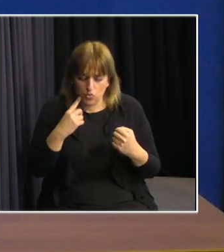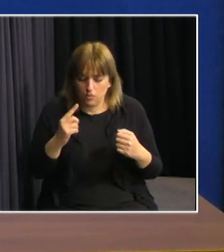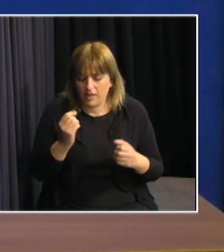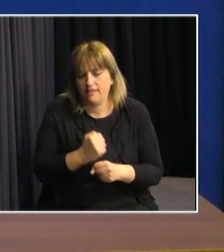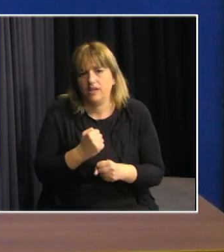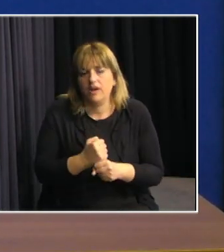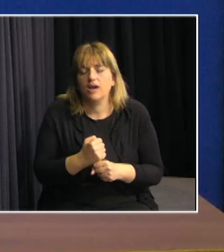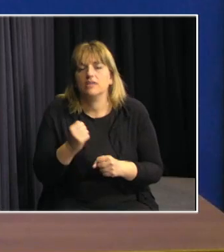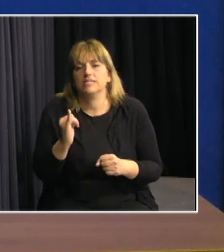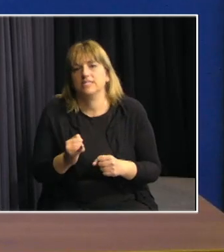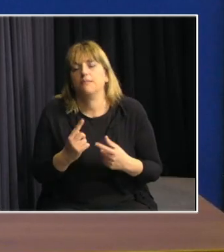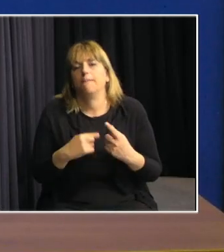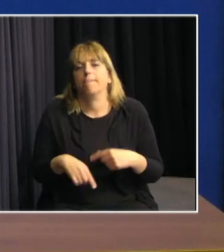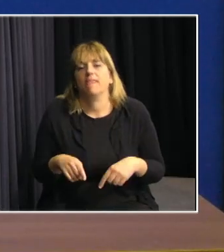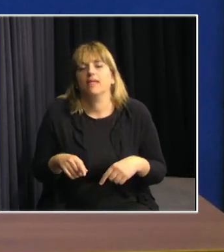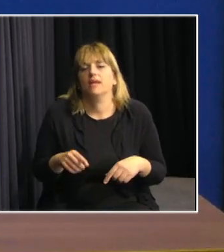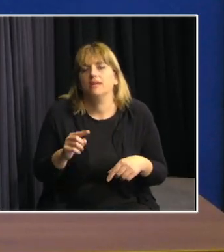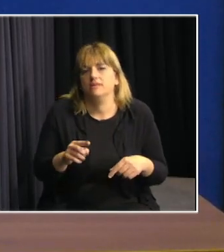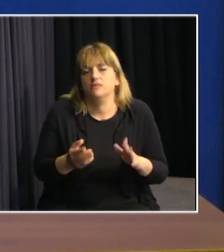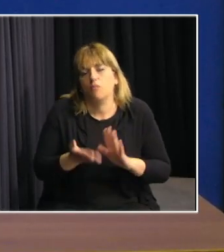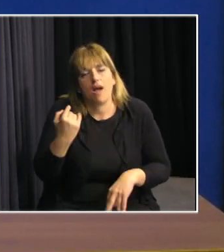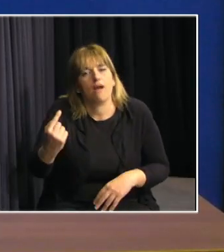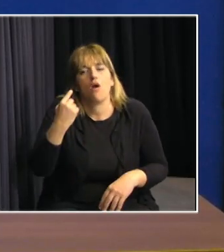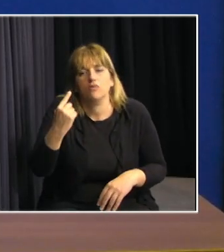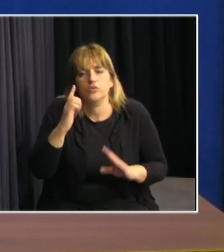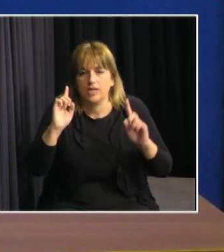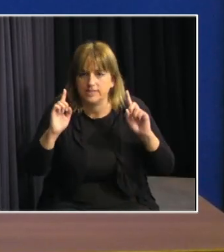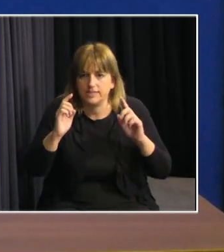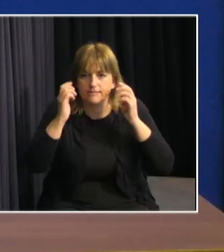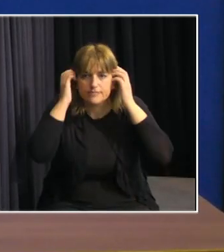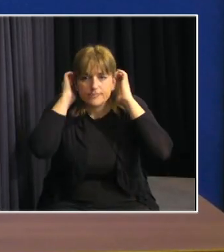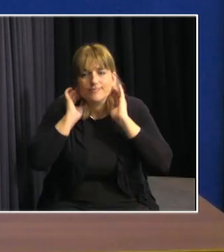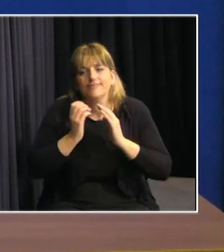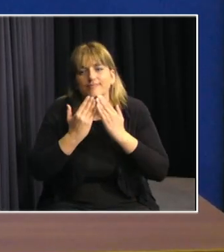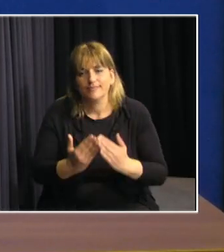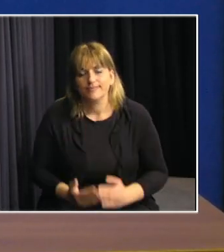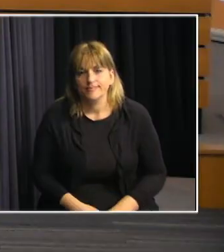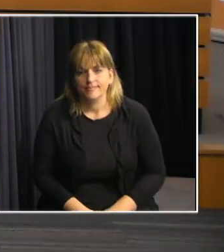trabajar en sensibilización y sobre todo en prevención. Muchas gracias.